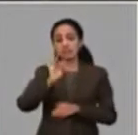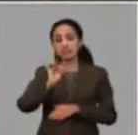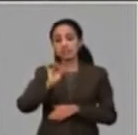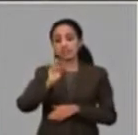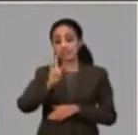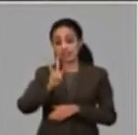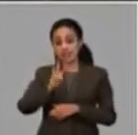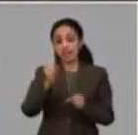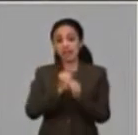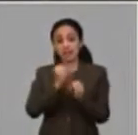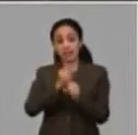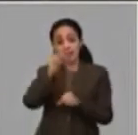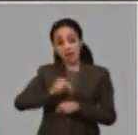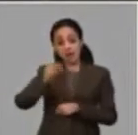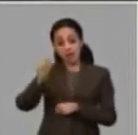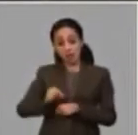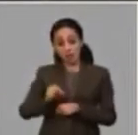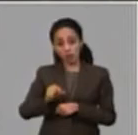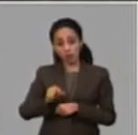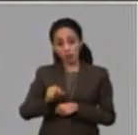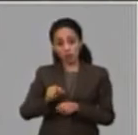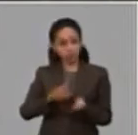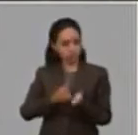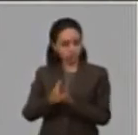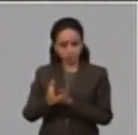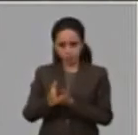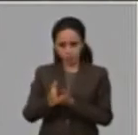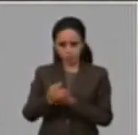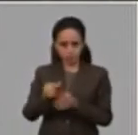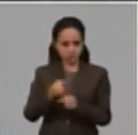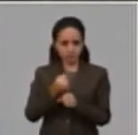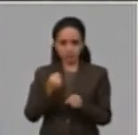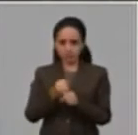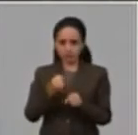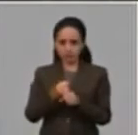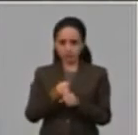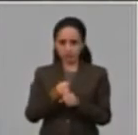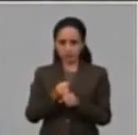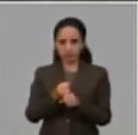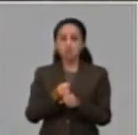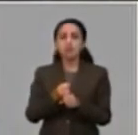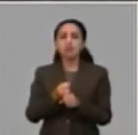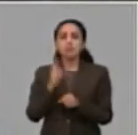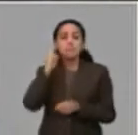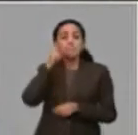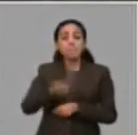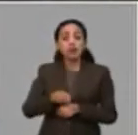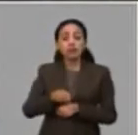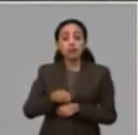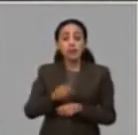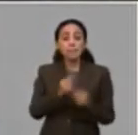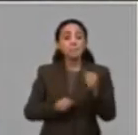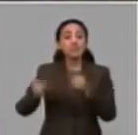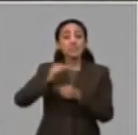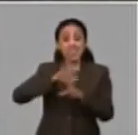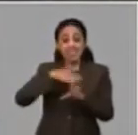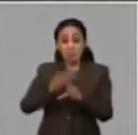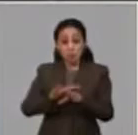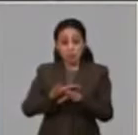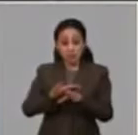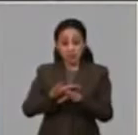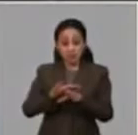trabajadores que están interruptos. ¿Cuál es la indicación? La indicación es priorizar la reubicación laboral de esas personas